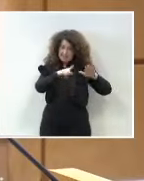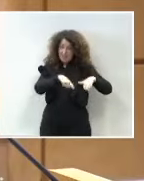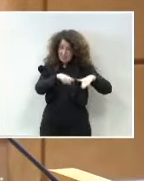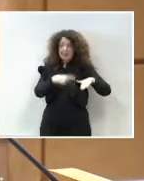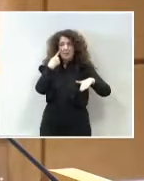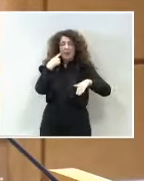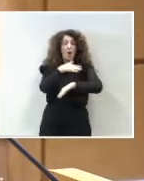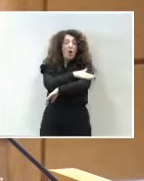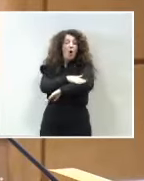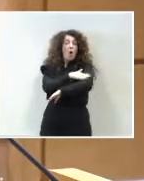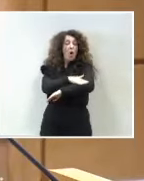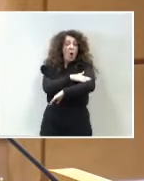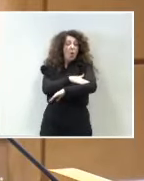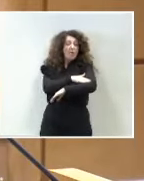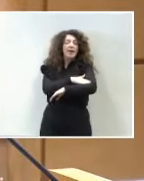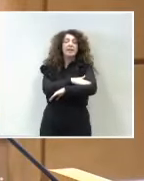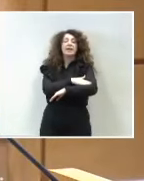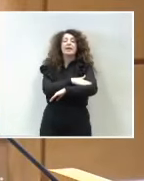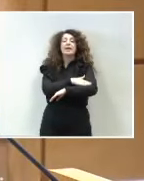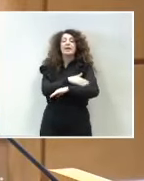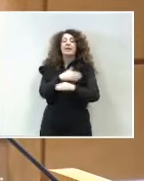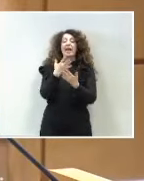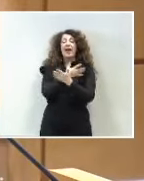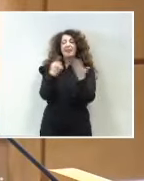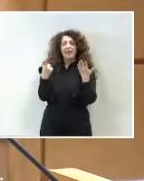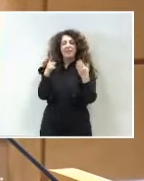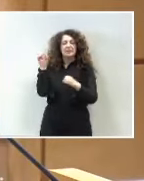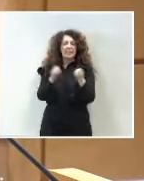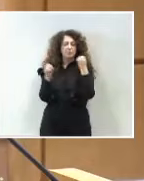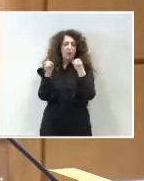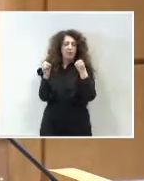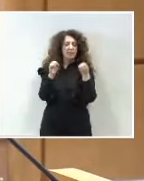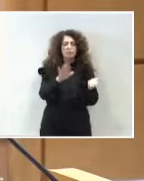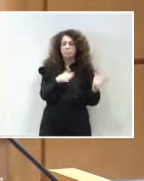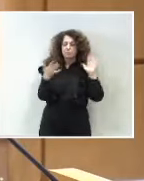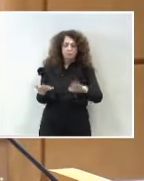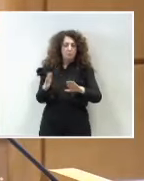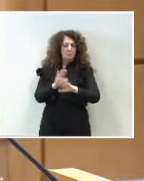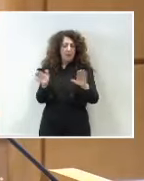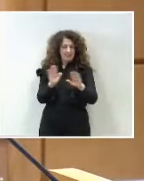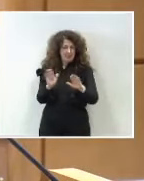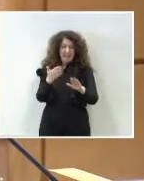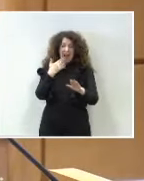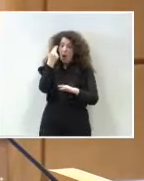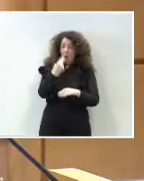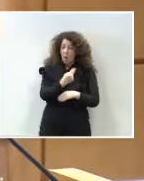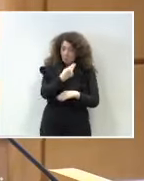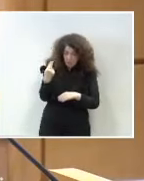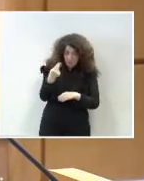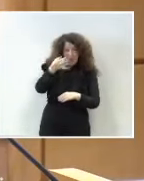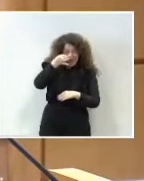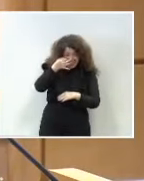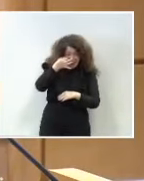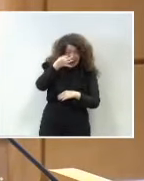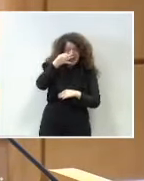gobierno en ese periodo solo ejecutó el 16% de las inversiones comprometidas. Y si ya